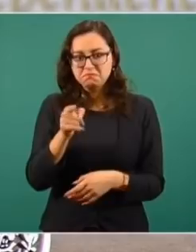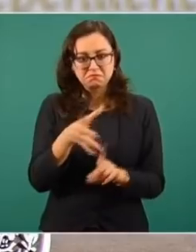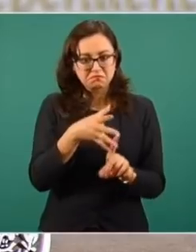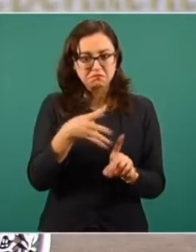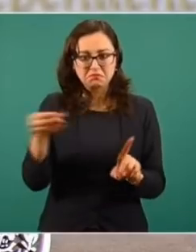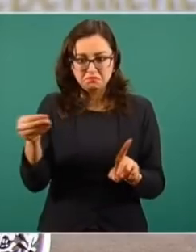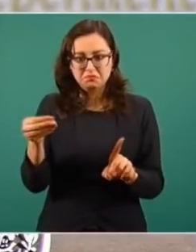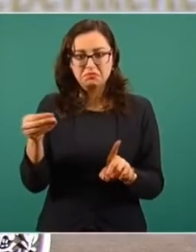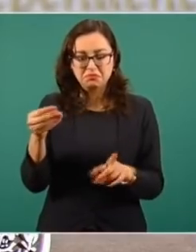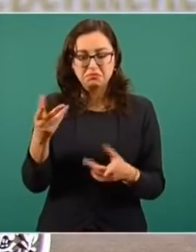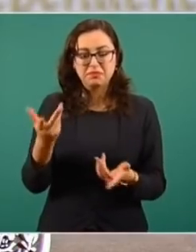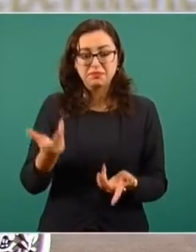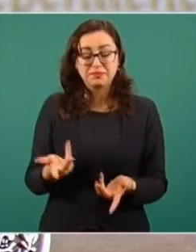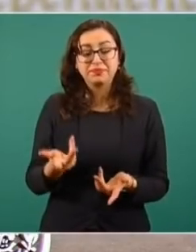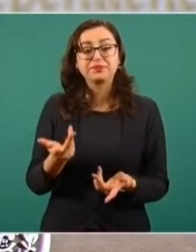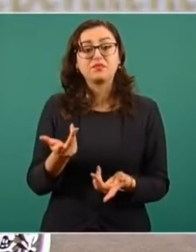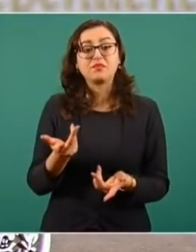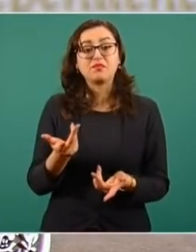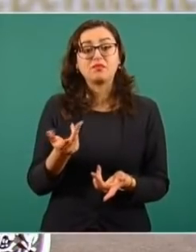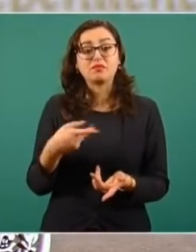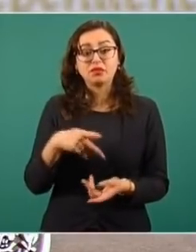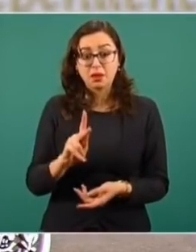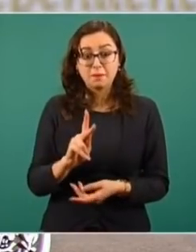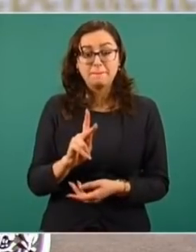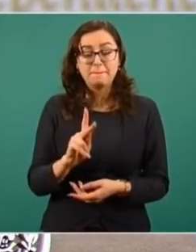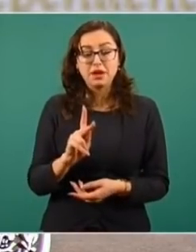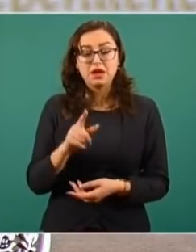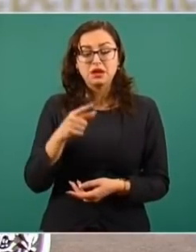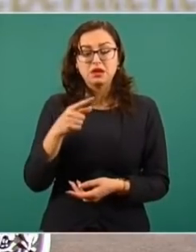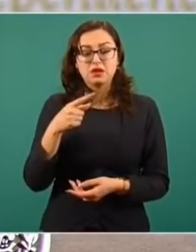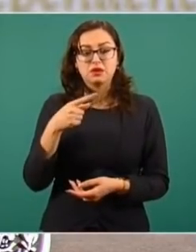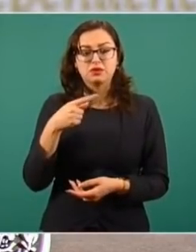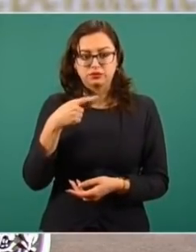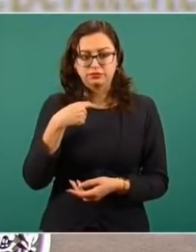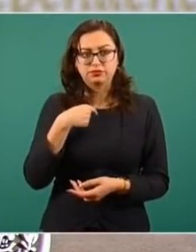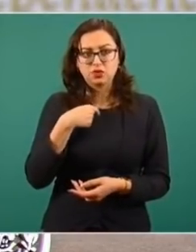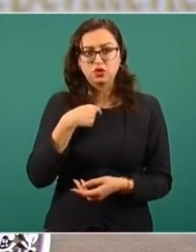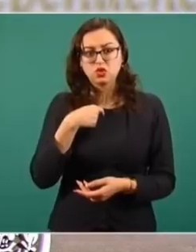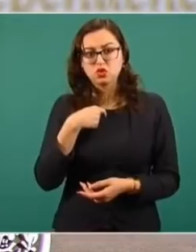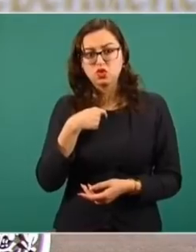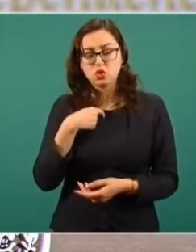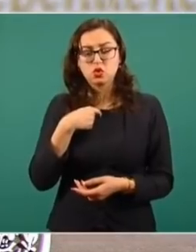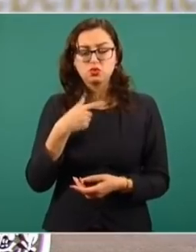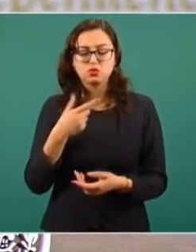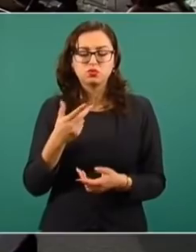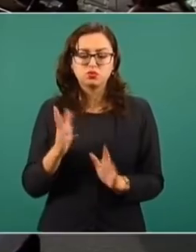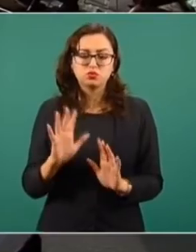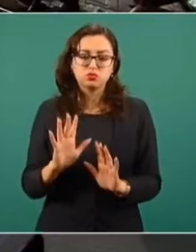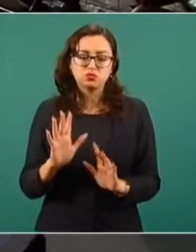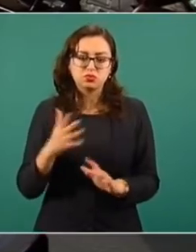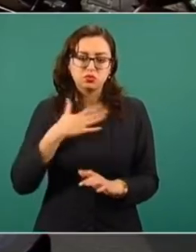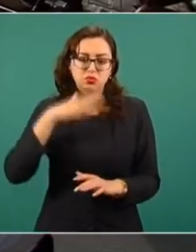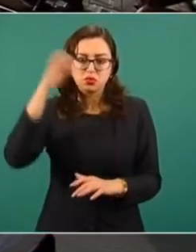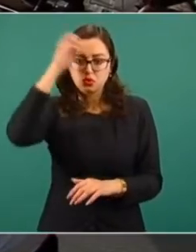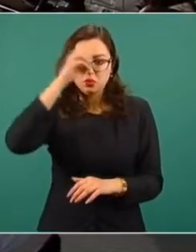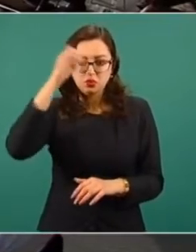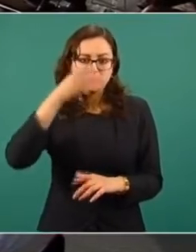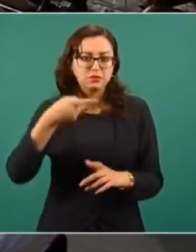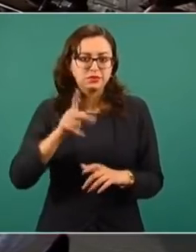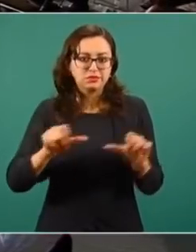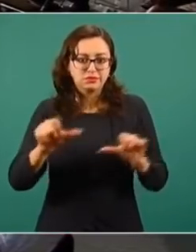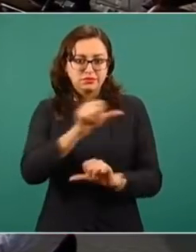estos virus. Entonces, pero sin duda alguna yo le pasaría la palabra a Juan